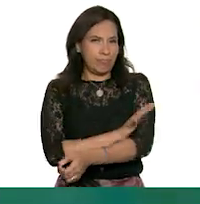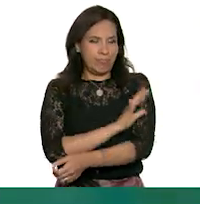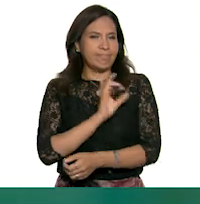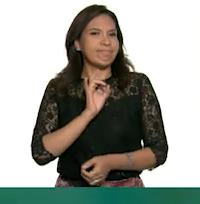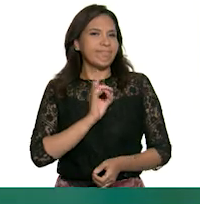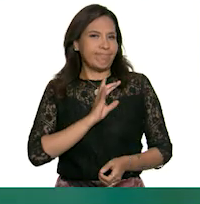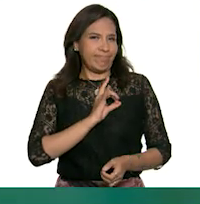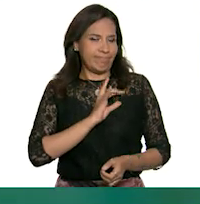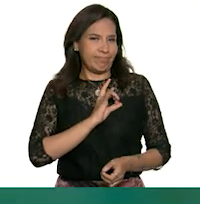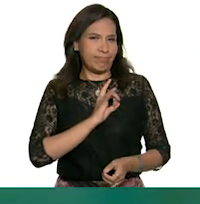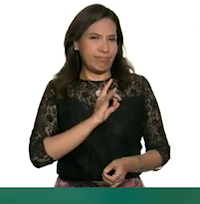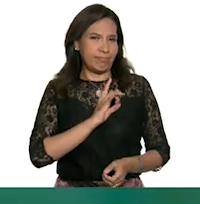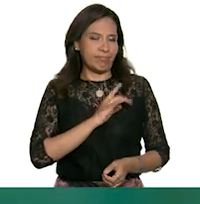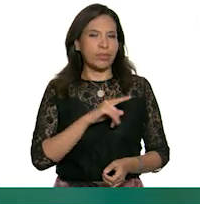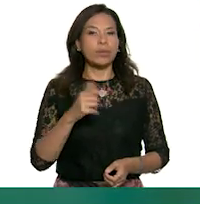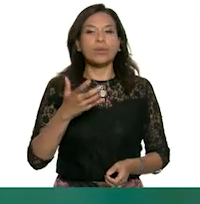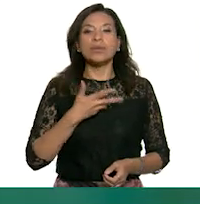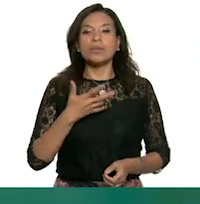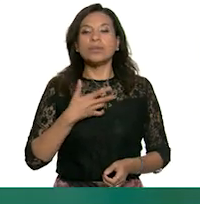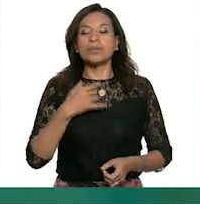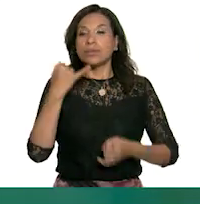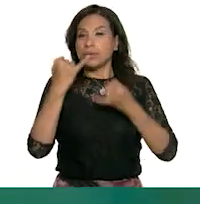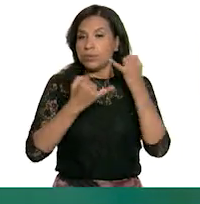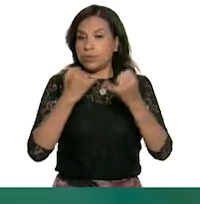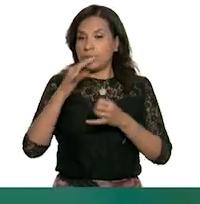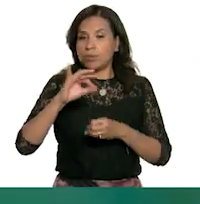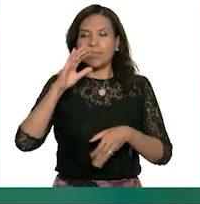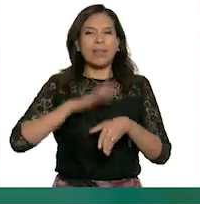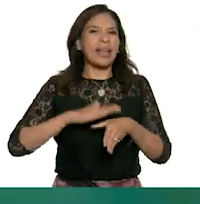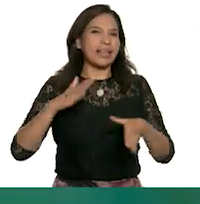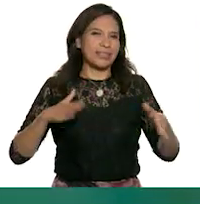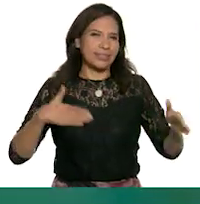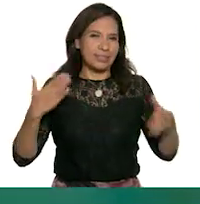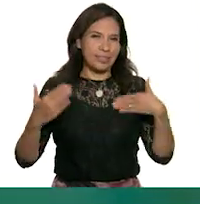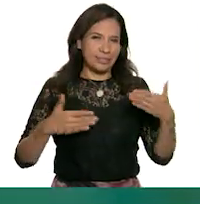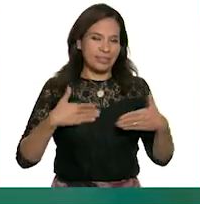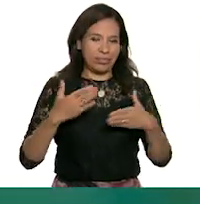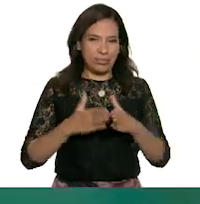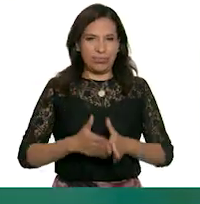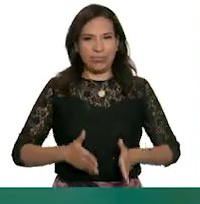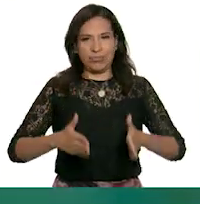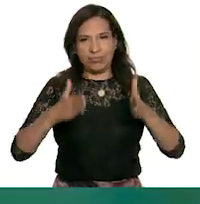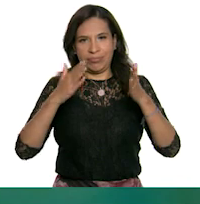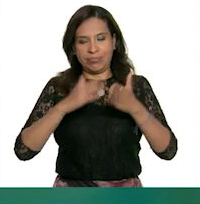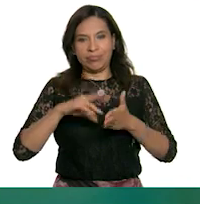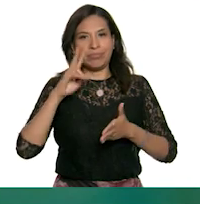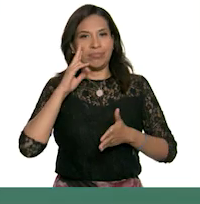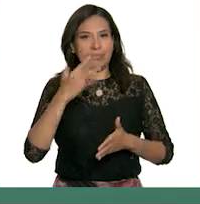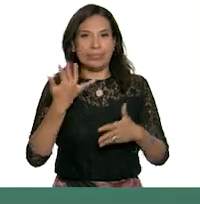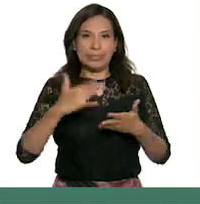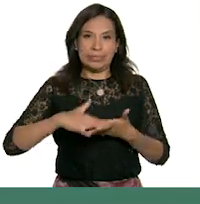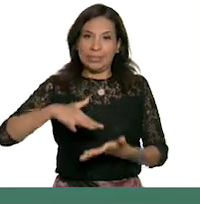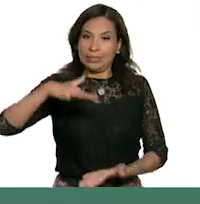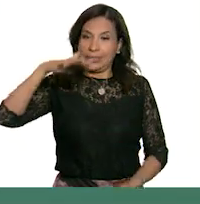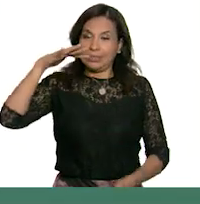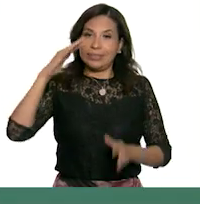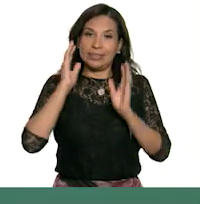miedo. Así que conseguí el juego más divertido en un tamaño intimidante.